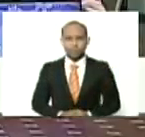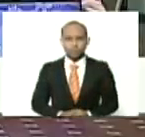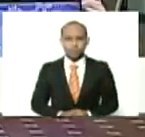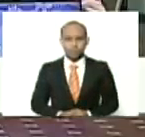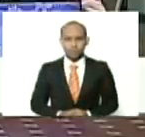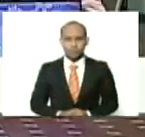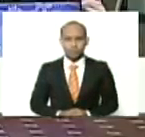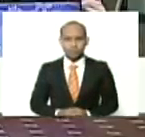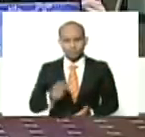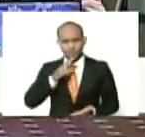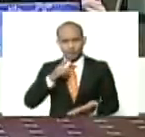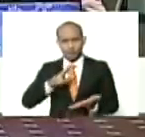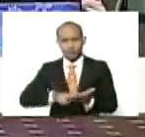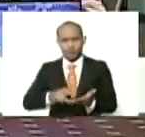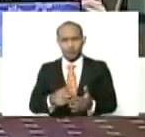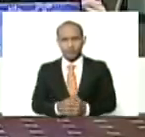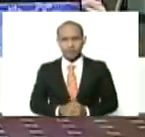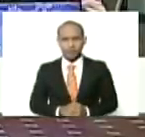¿verdad?